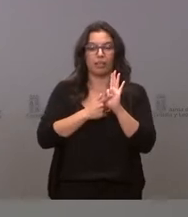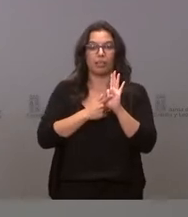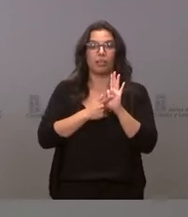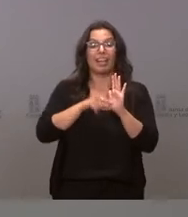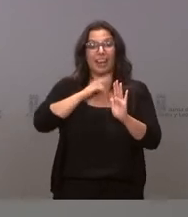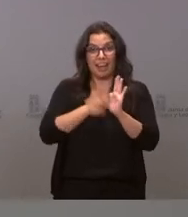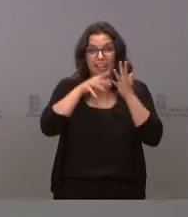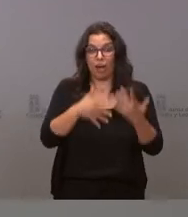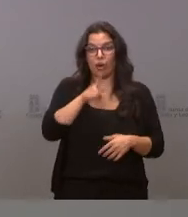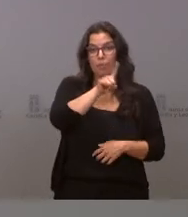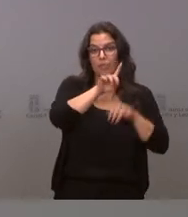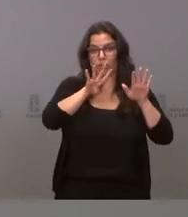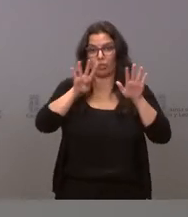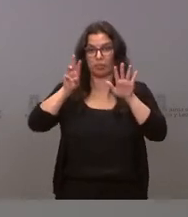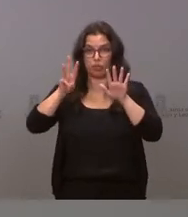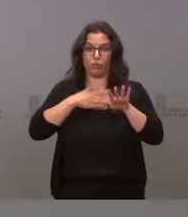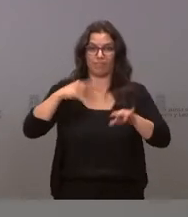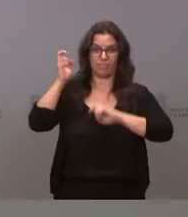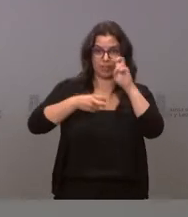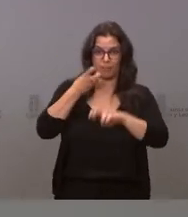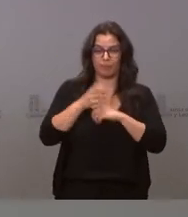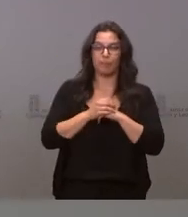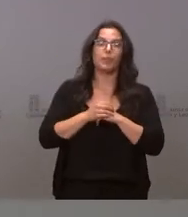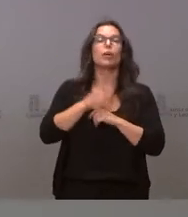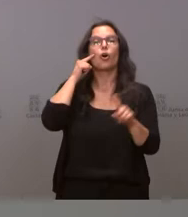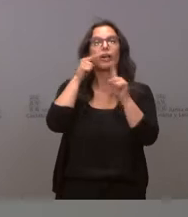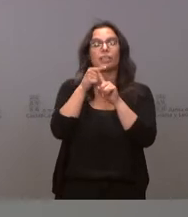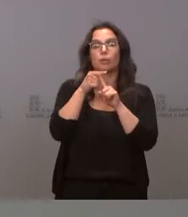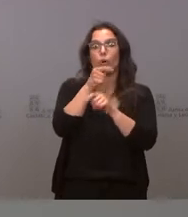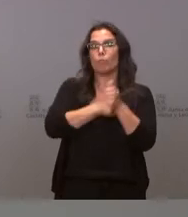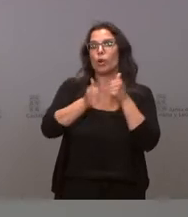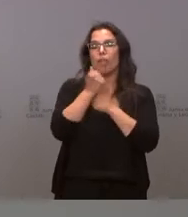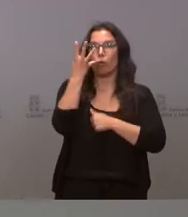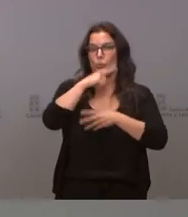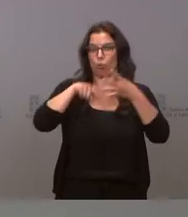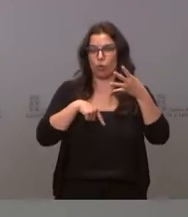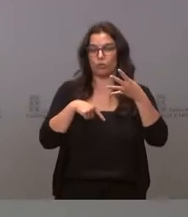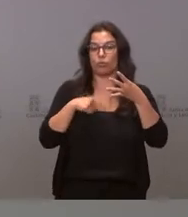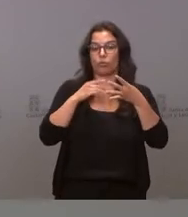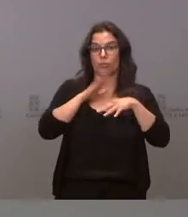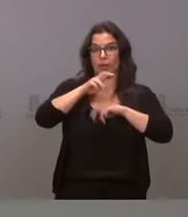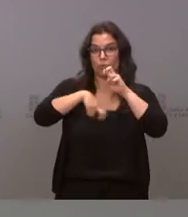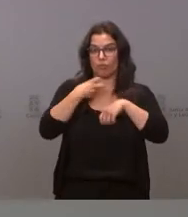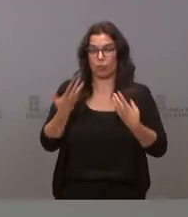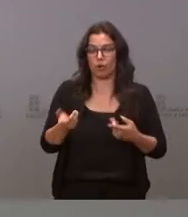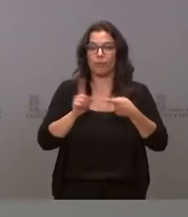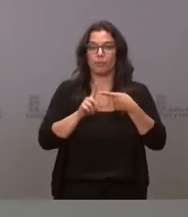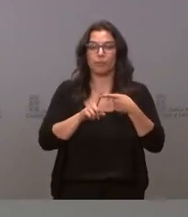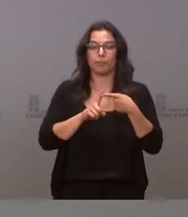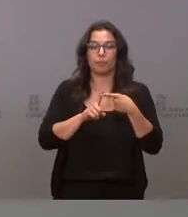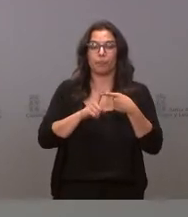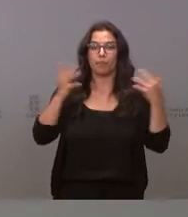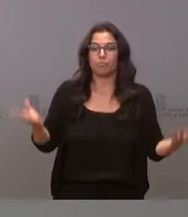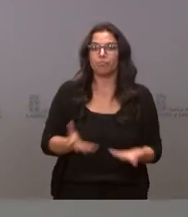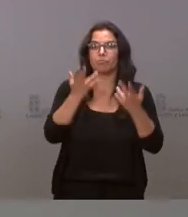1998. Los cuatro objetivos prioritarios que nos habíamos marcado con esa modificación serían el